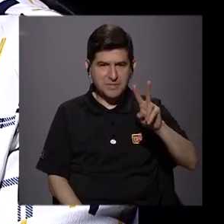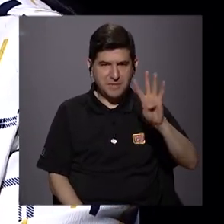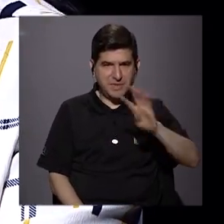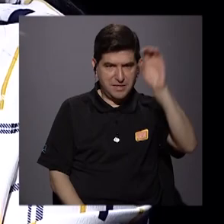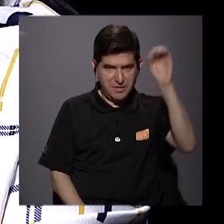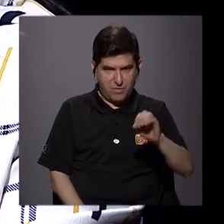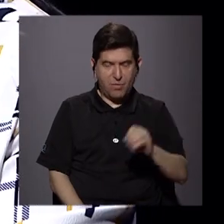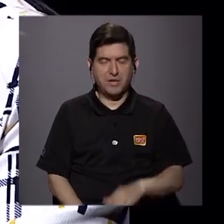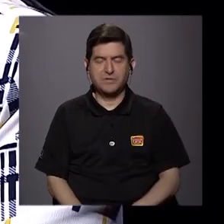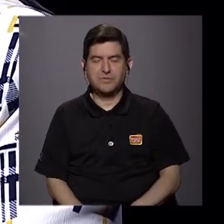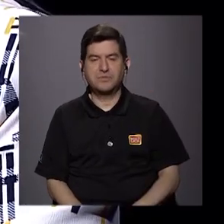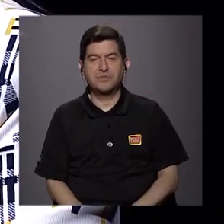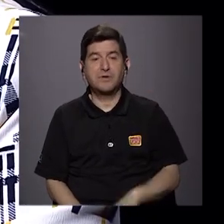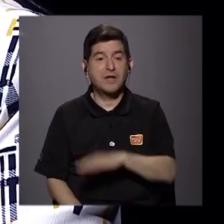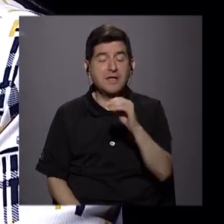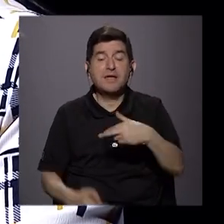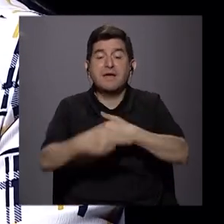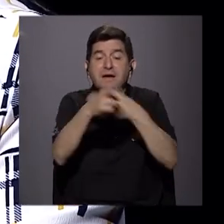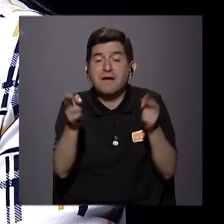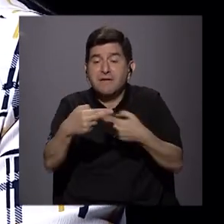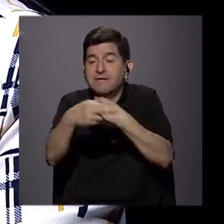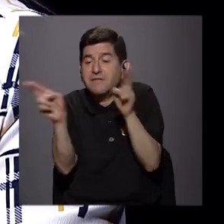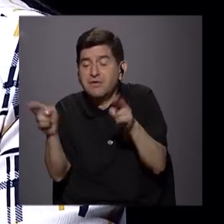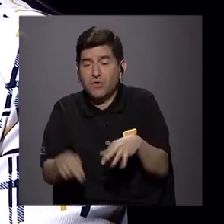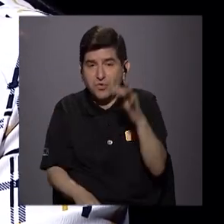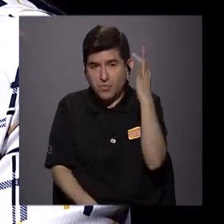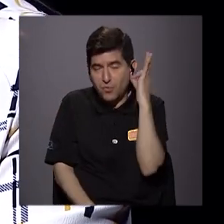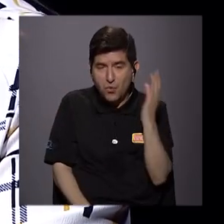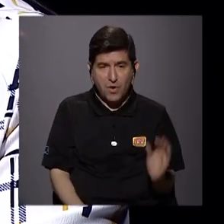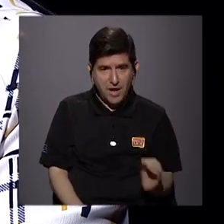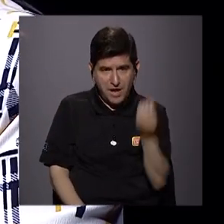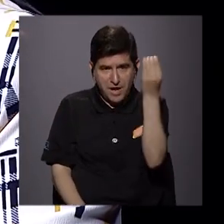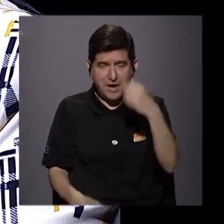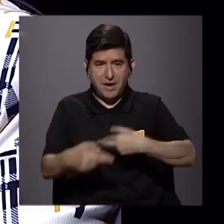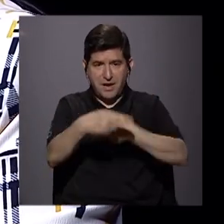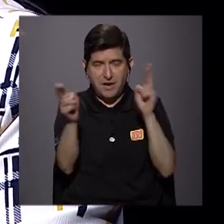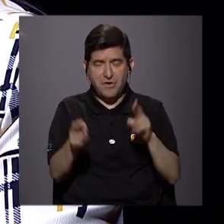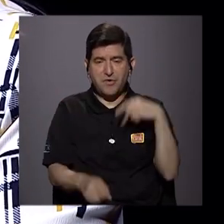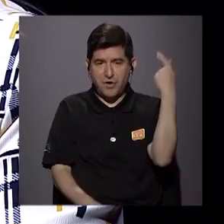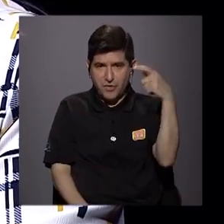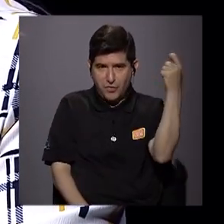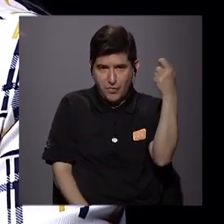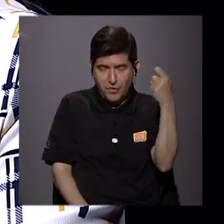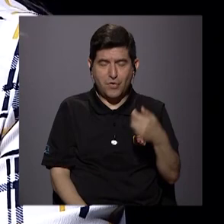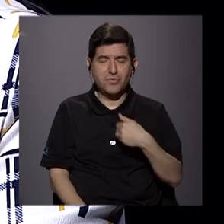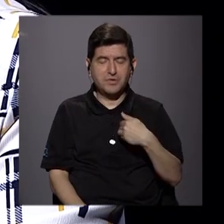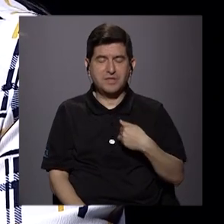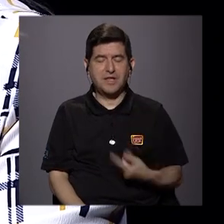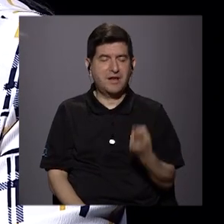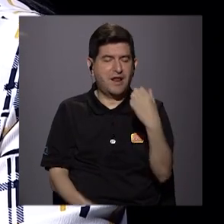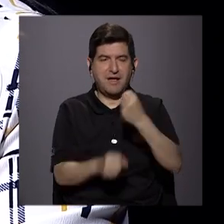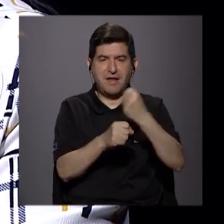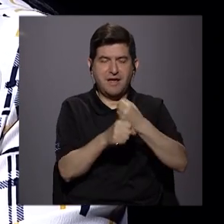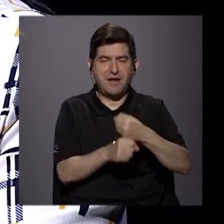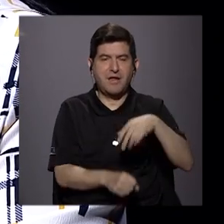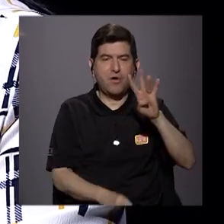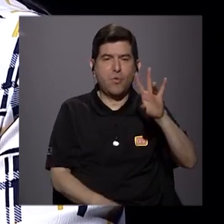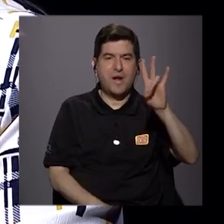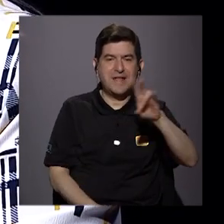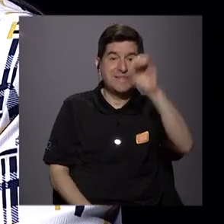¿verdad? Y si además nos vamos a las regiones, por ejemplo, las mujeres jóvenes de la región Chorotega tienen una tasa de desempleo del